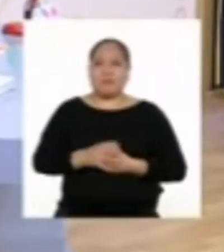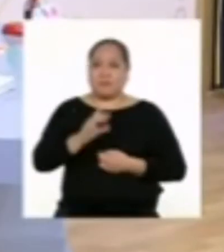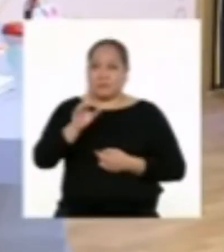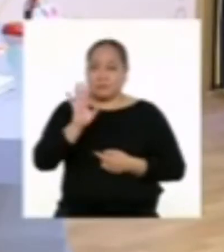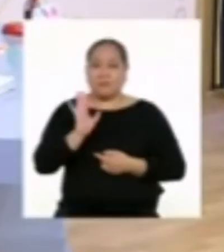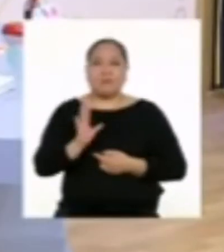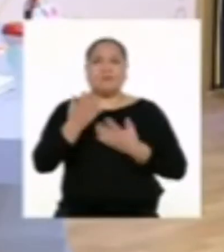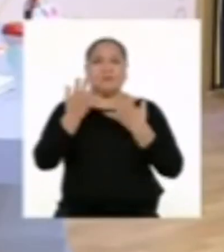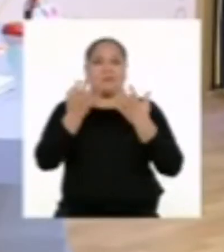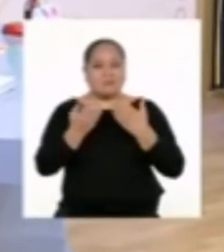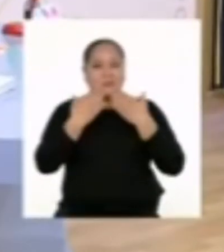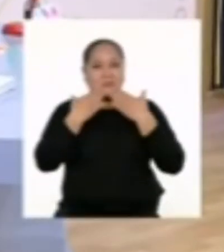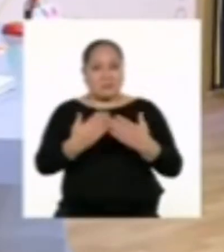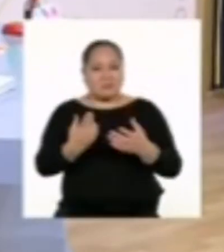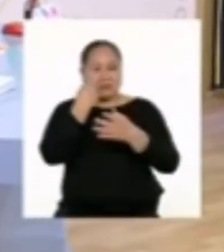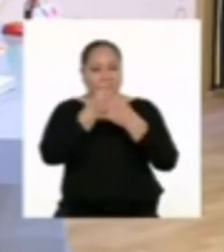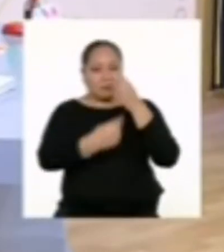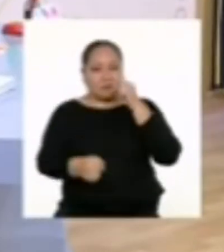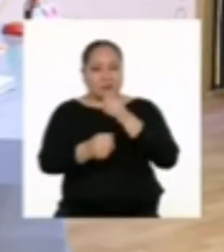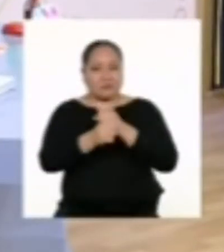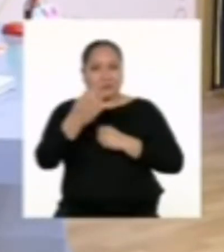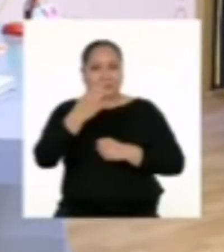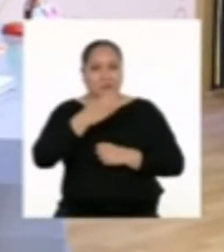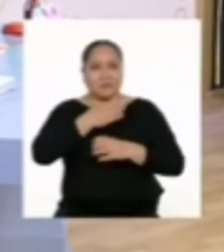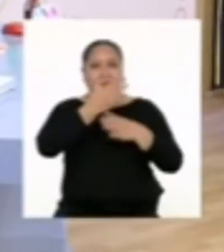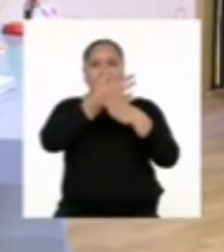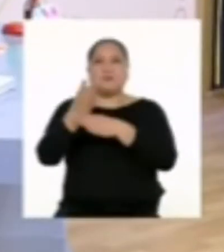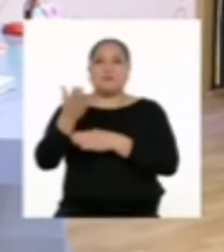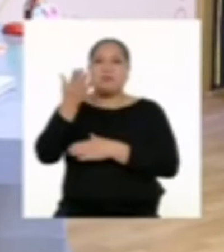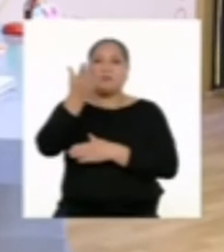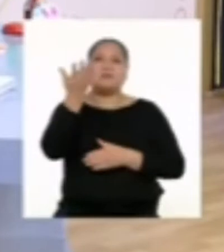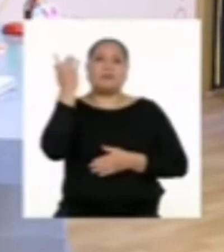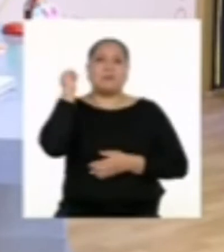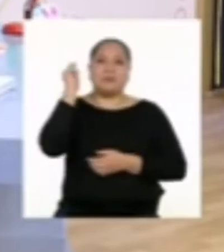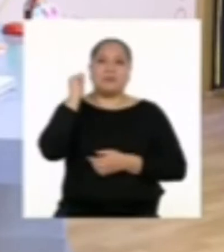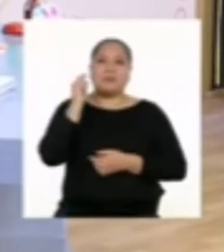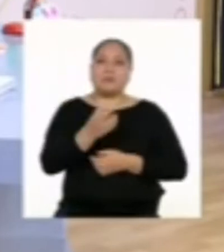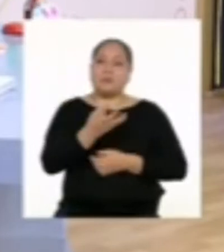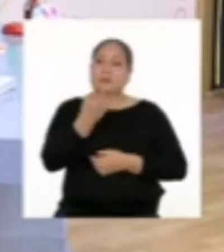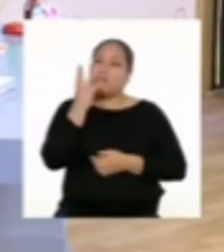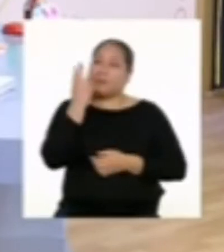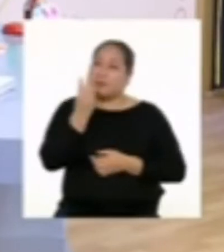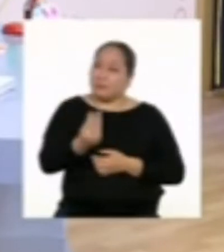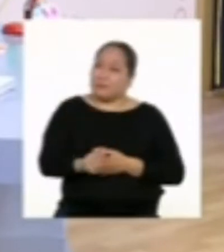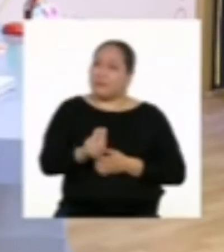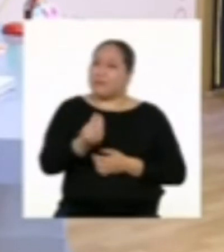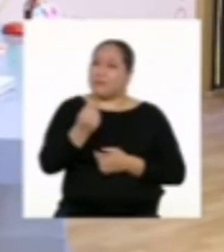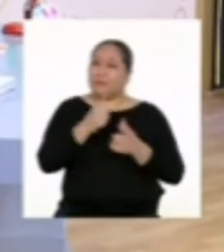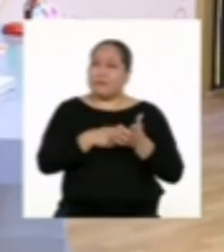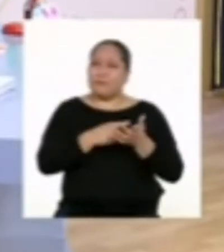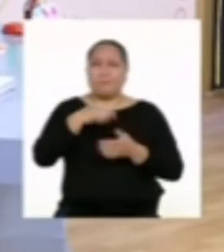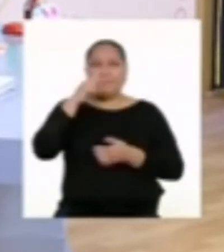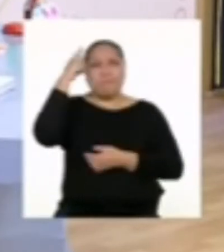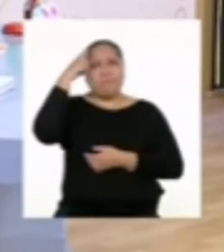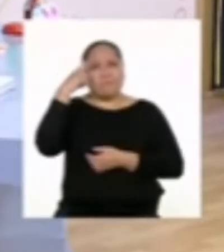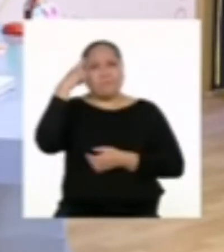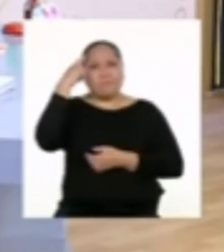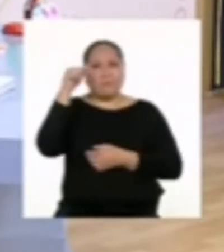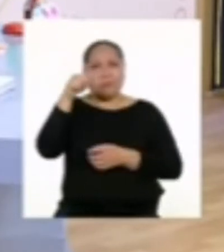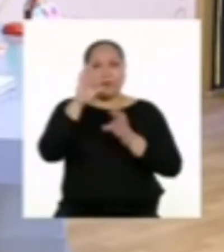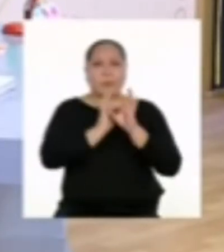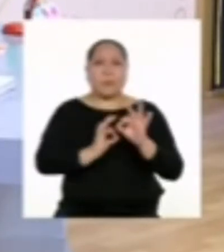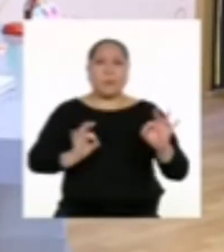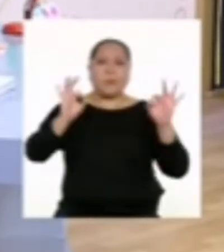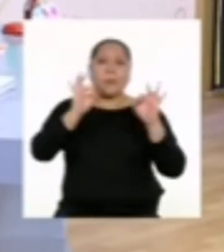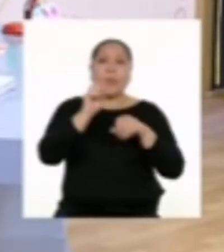Primero, quiero agradecerte por confiar en mí para compartir tu testimonio. Pocas veces nos ponemos a reflexionar en la